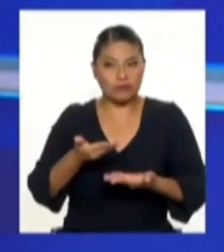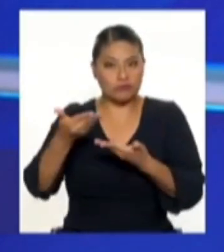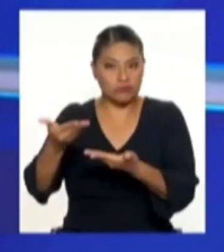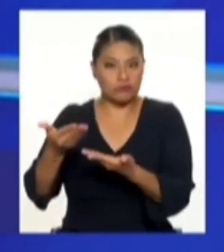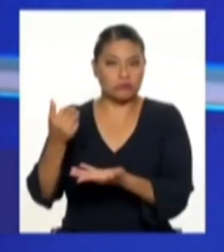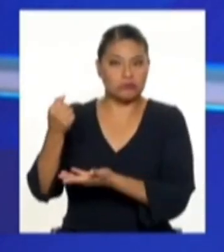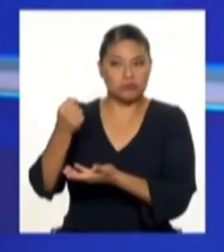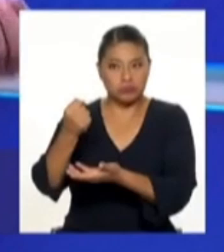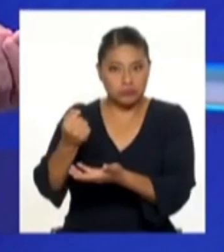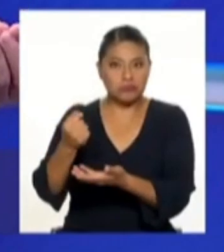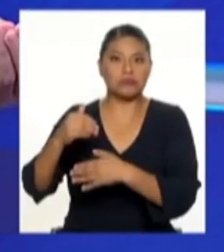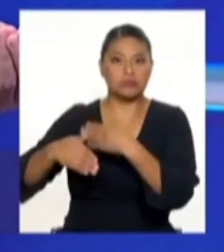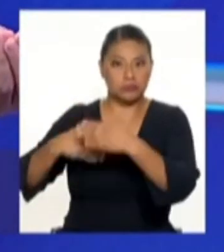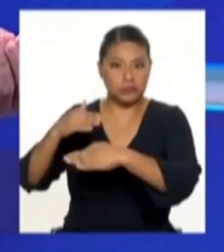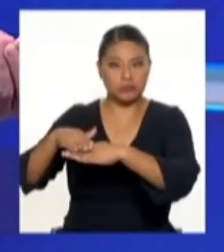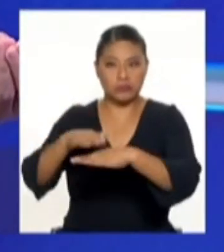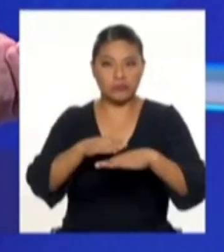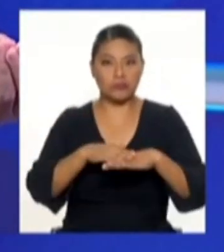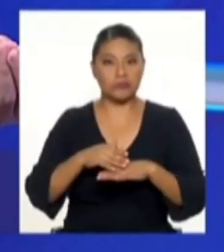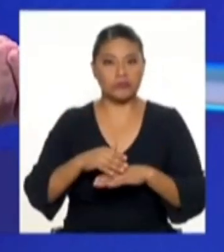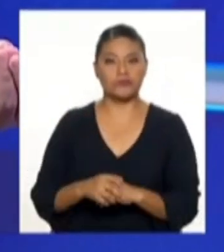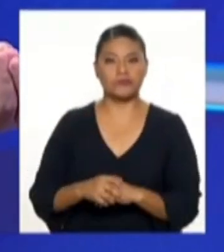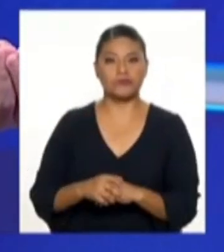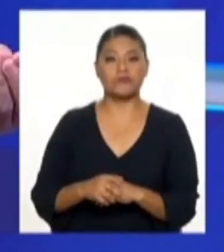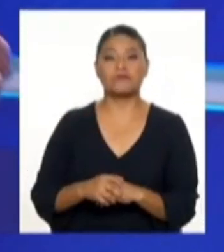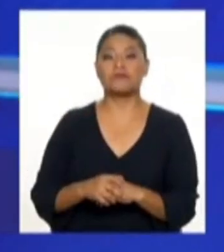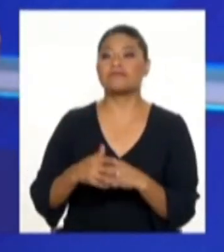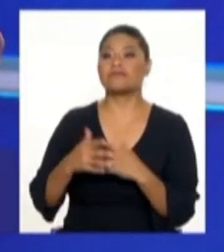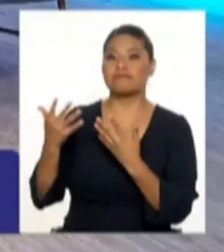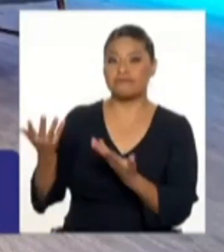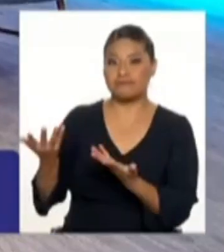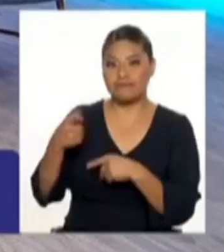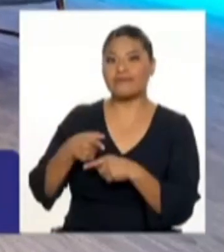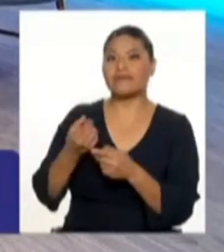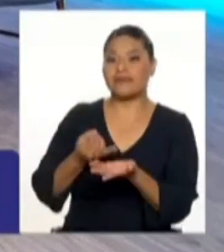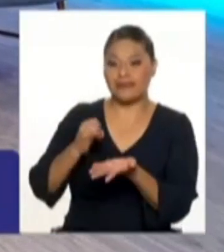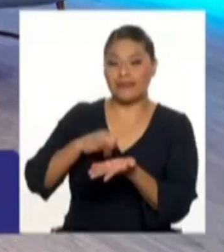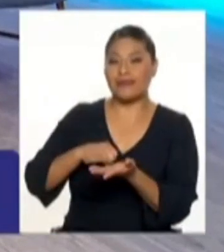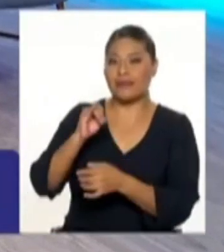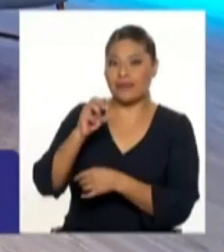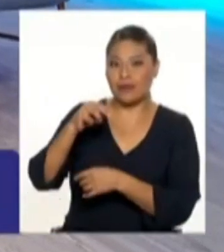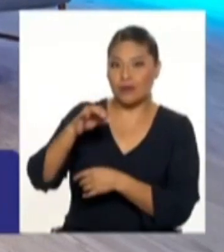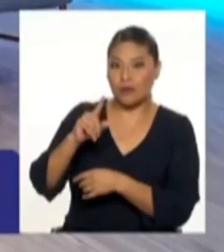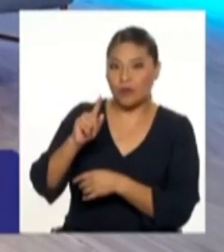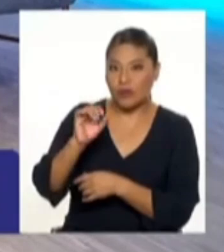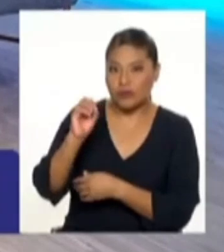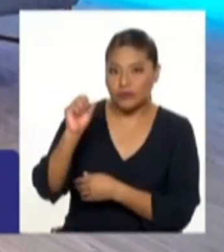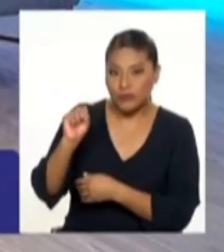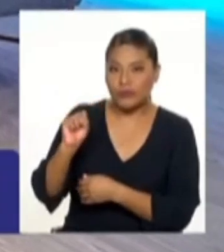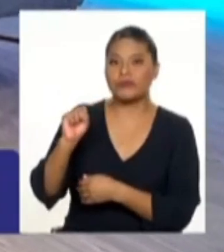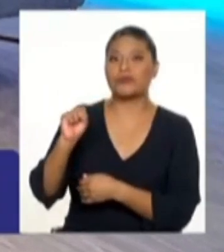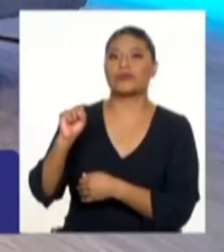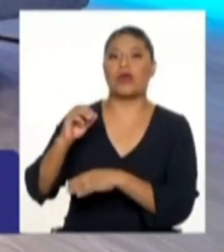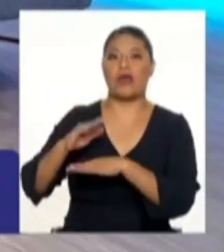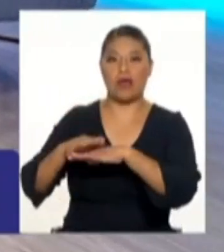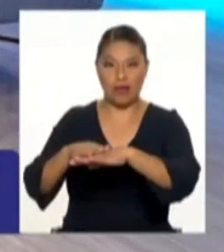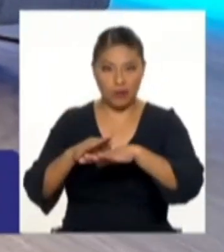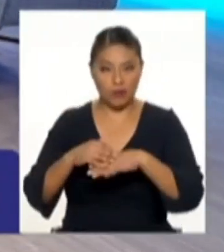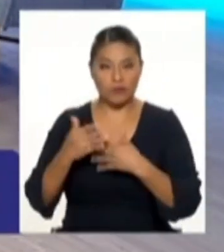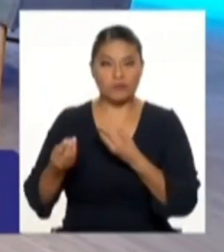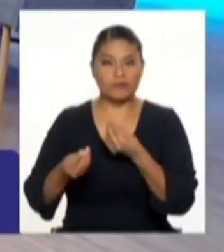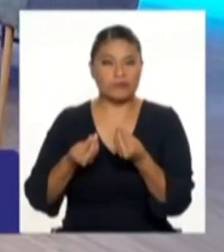dinero para poder trasladarlo ahora por impuestos. Así es. Que nos permite más hacer partícipe a la